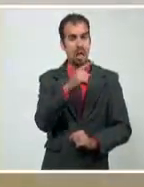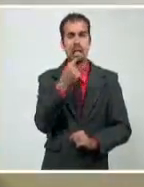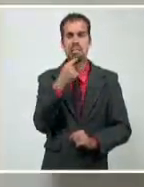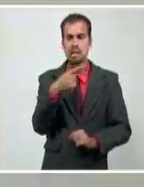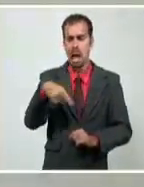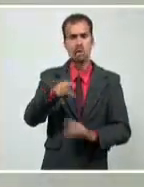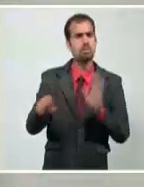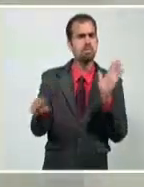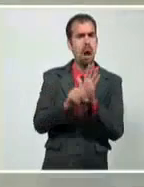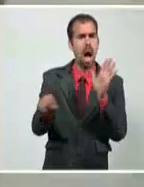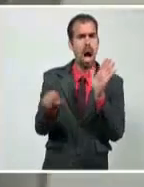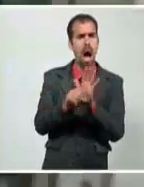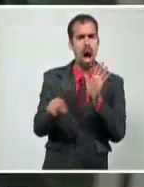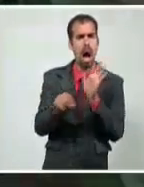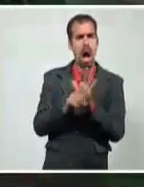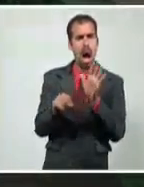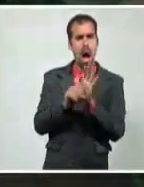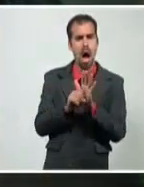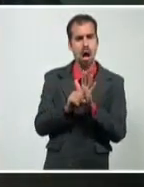colapsado completamente.